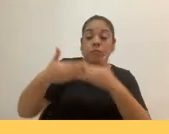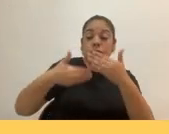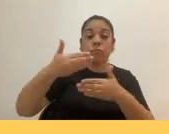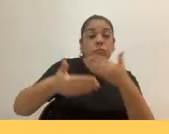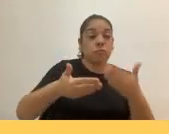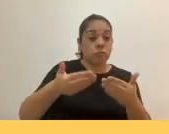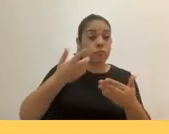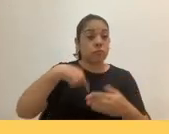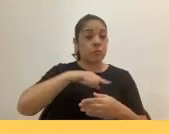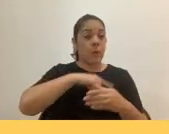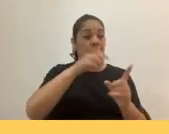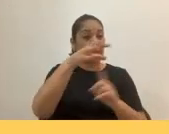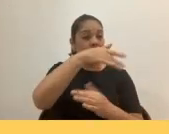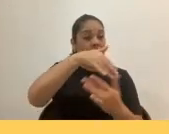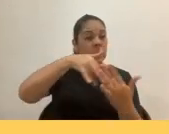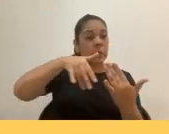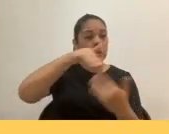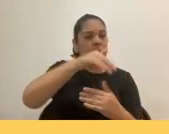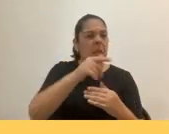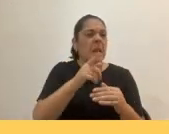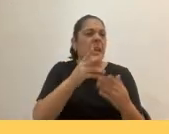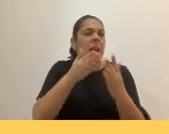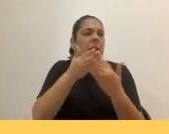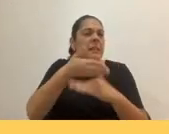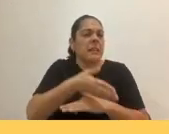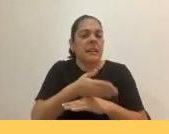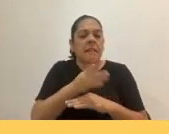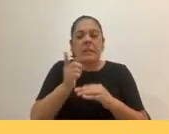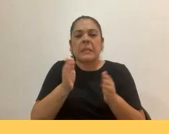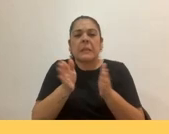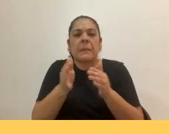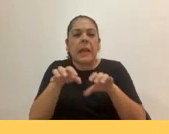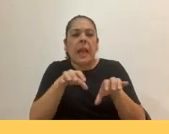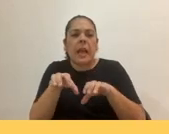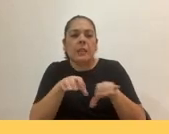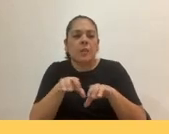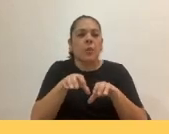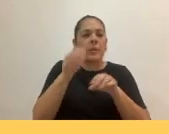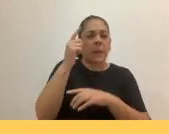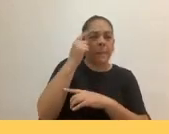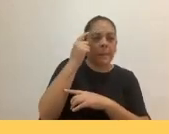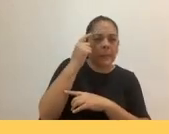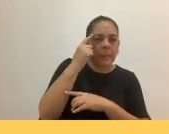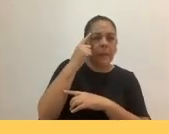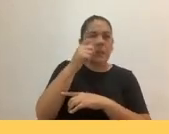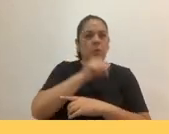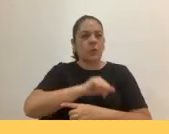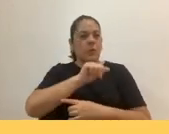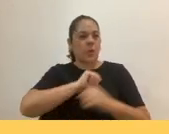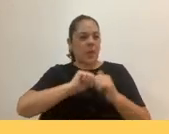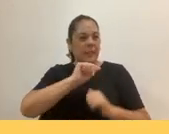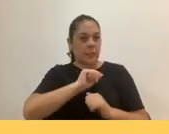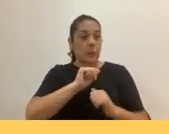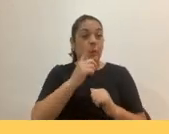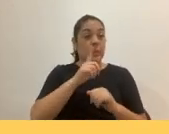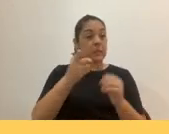En pequeñas acciones, en pequeños pensamientos, acciones, actitudes que han hecho que todas las